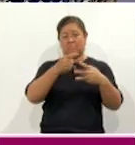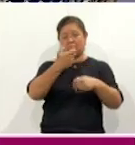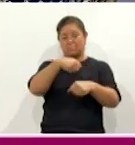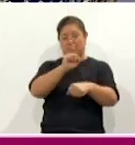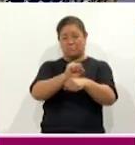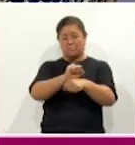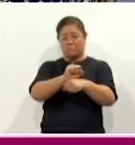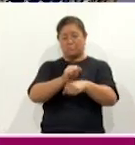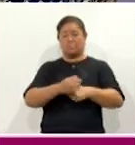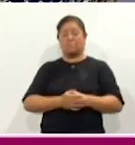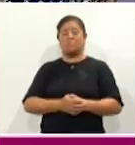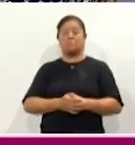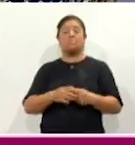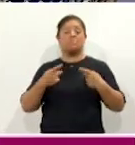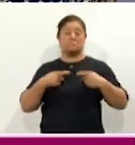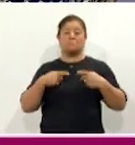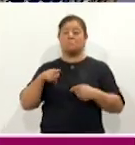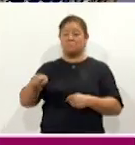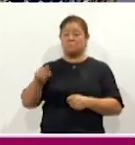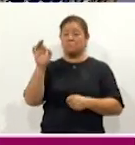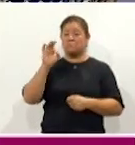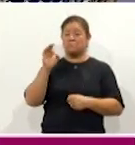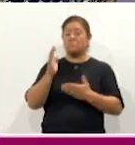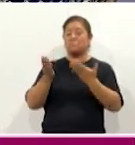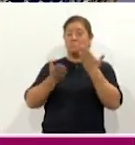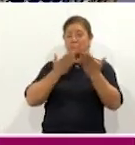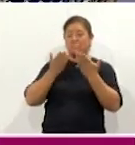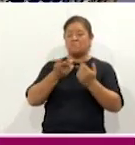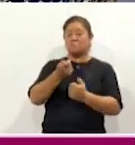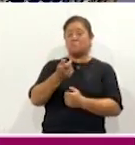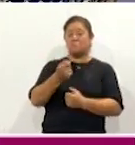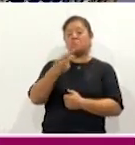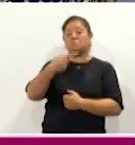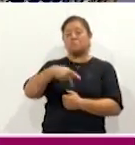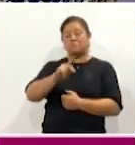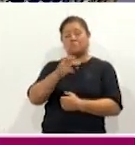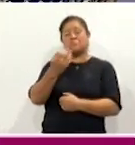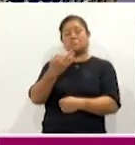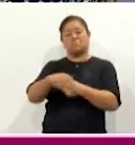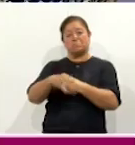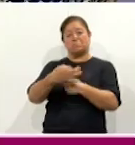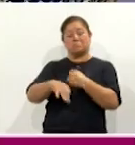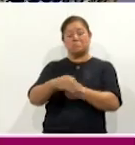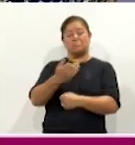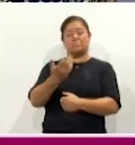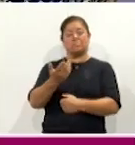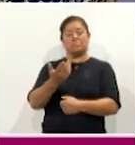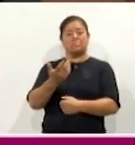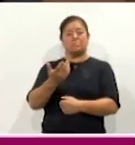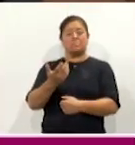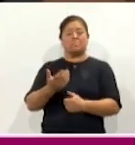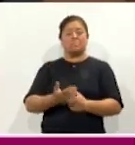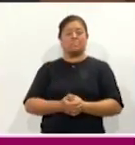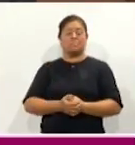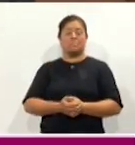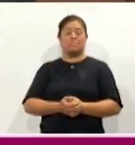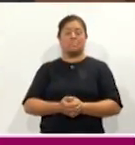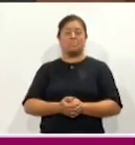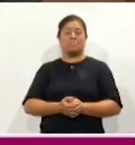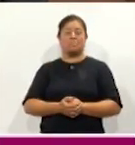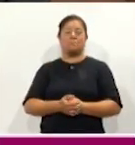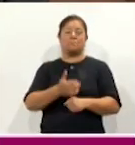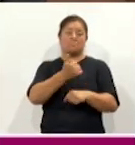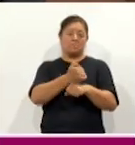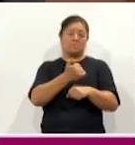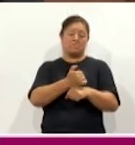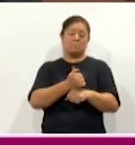personas que quizás cursaron algún nivel, pero no concluyeron la primaria, o quienes sí concluyó la primaria, pero ya no pudo